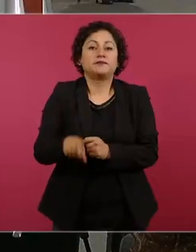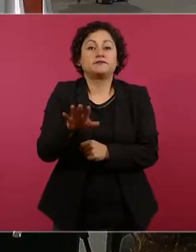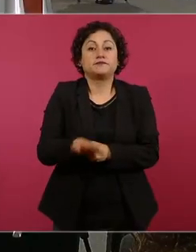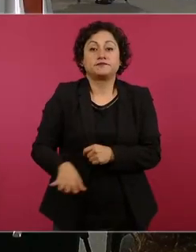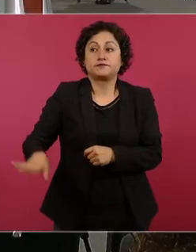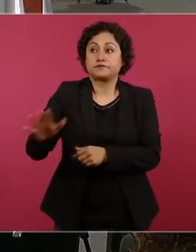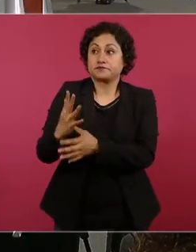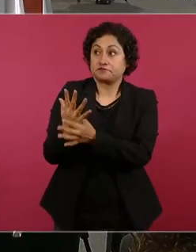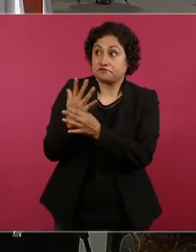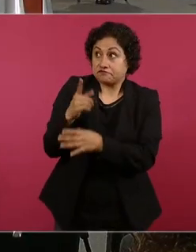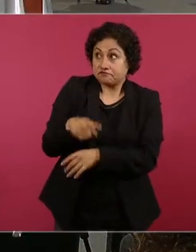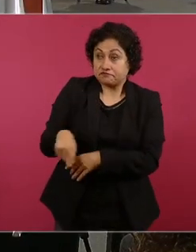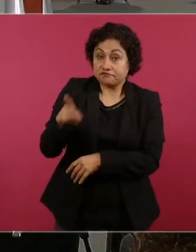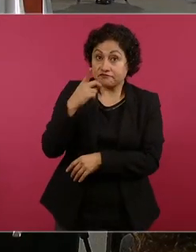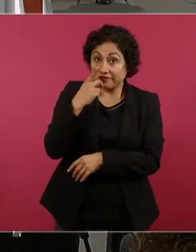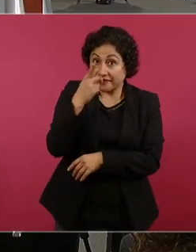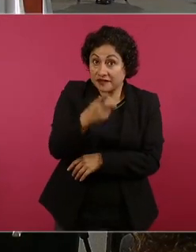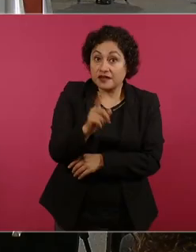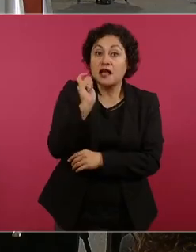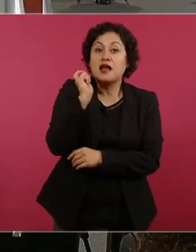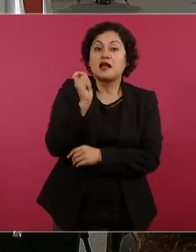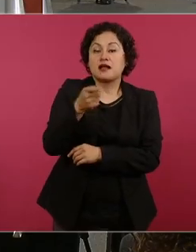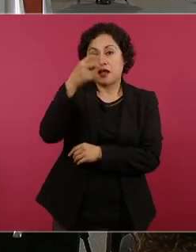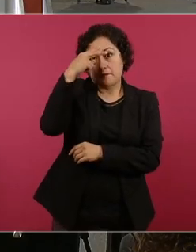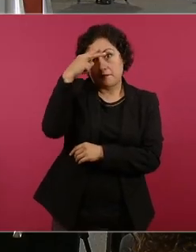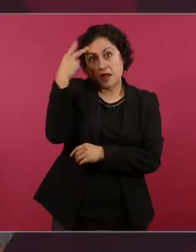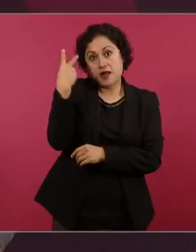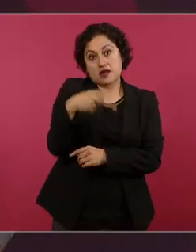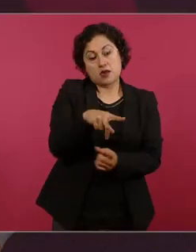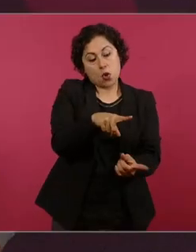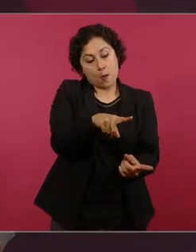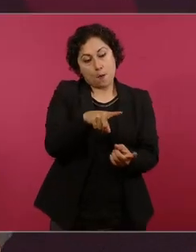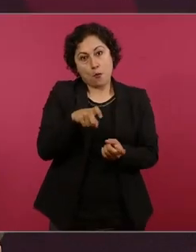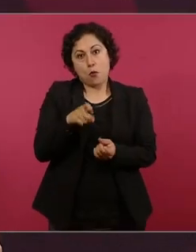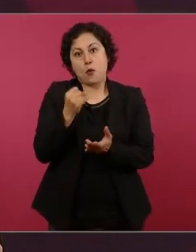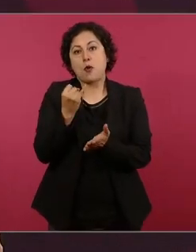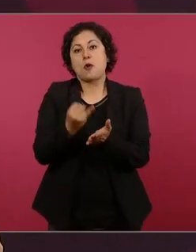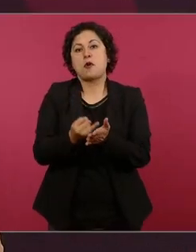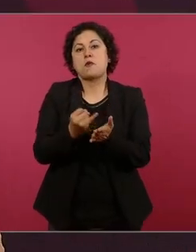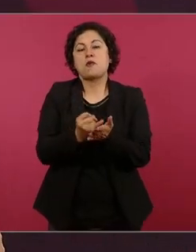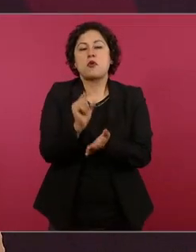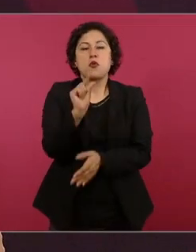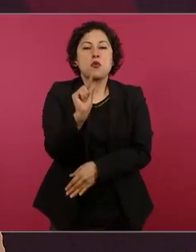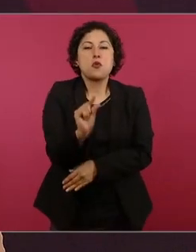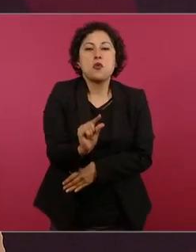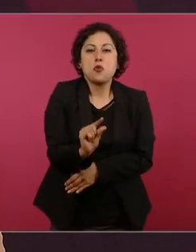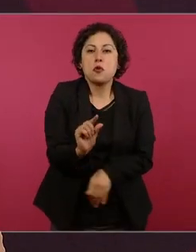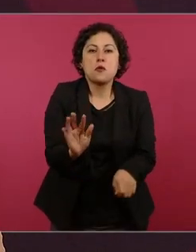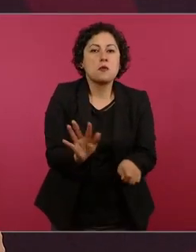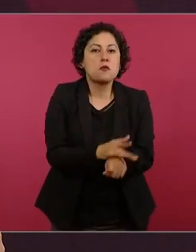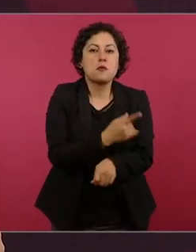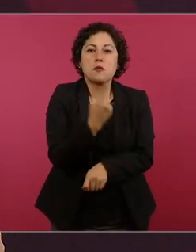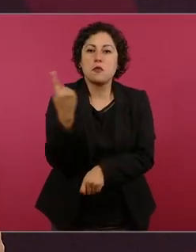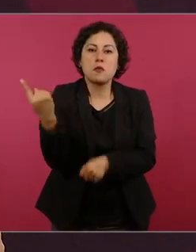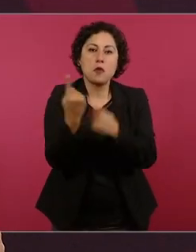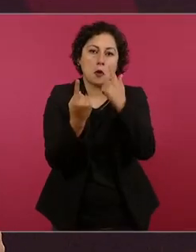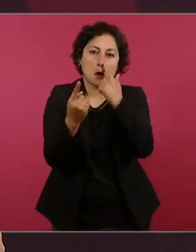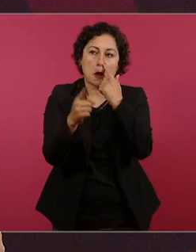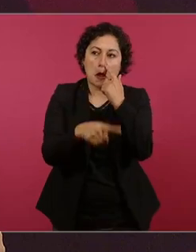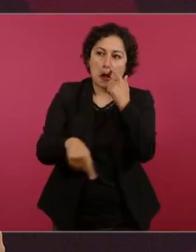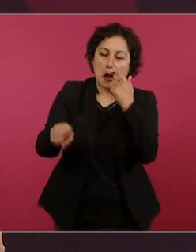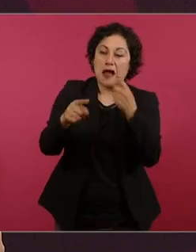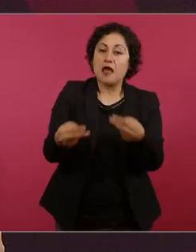porque los del sector informal de la economía